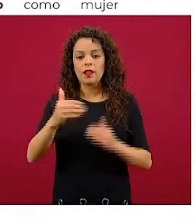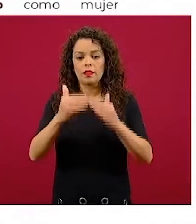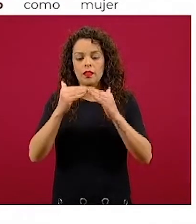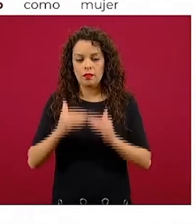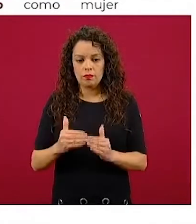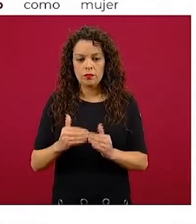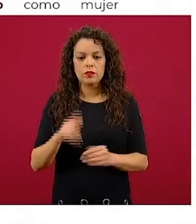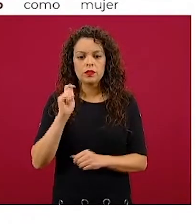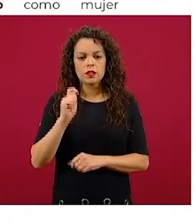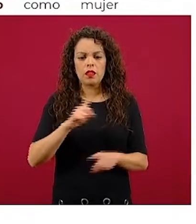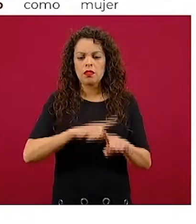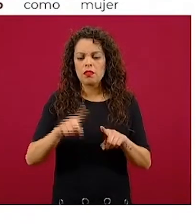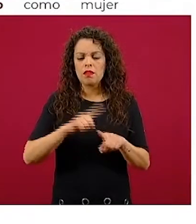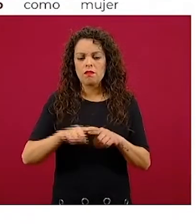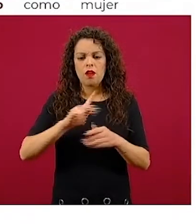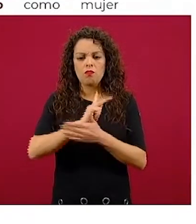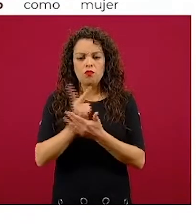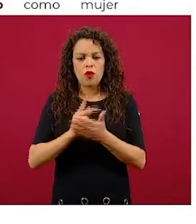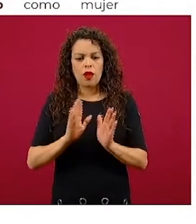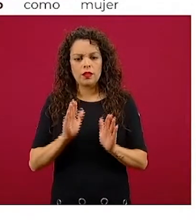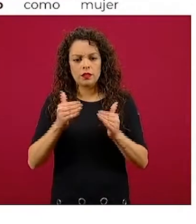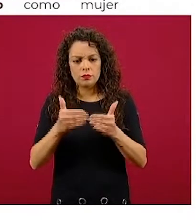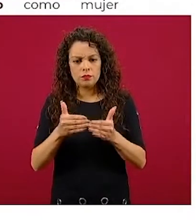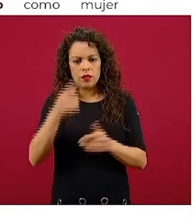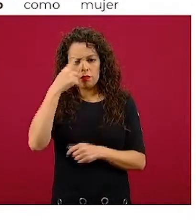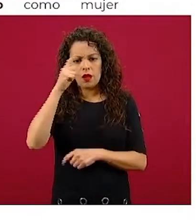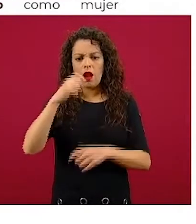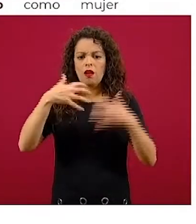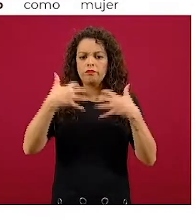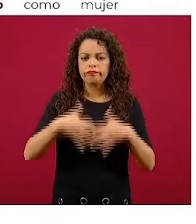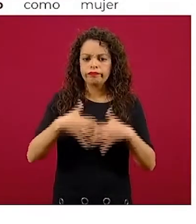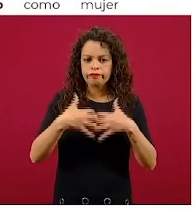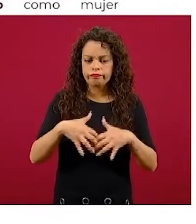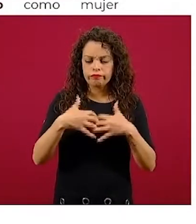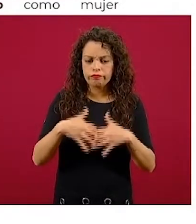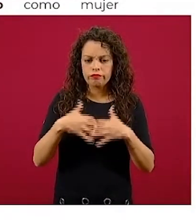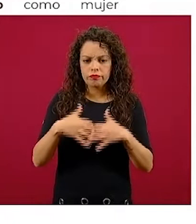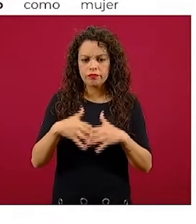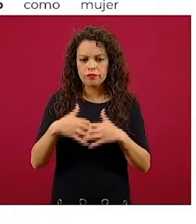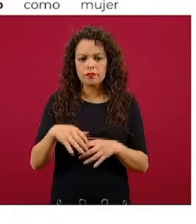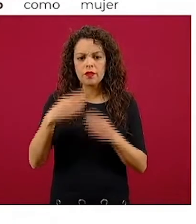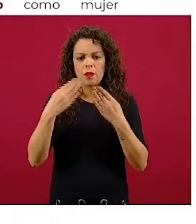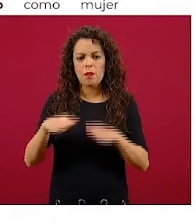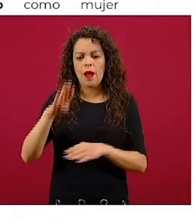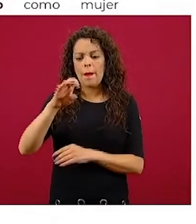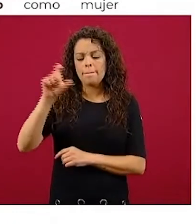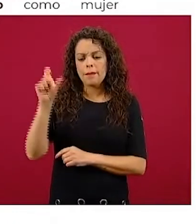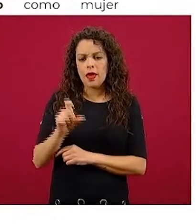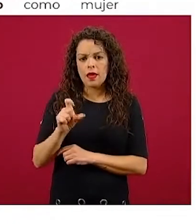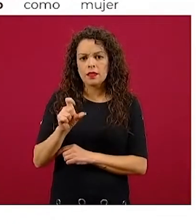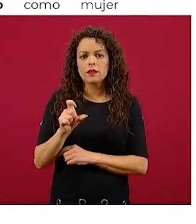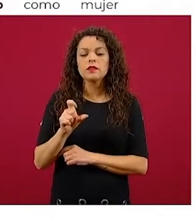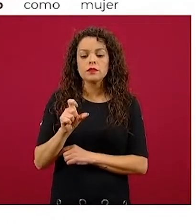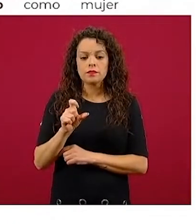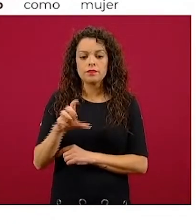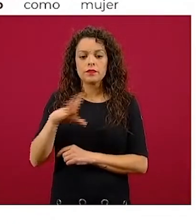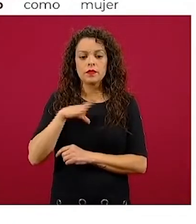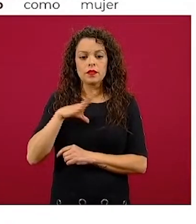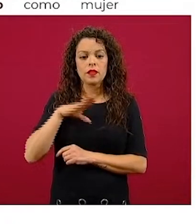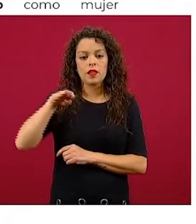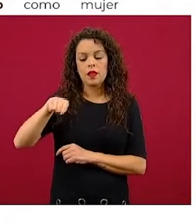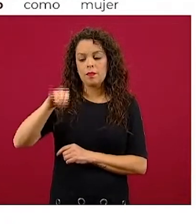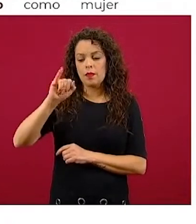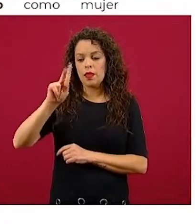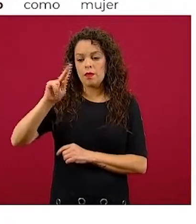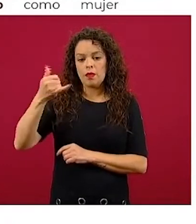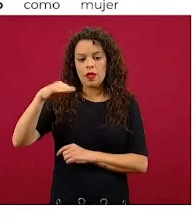programas específicos, que es el sector agroindustrial, programas que traen NAFIN y Bancomex, entre ellos MIPIMES en el TEMEC,